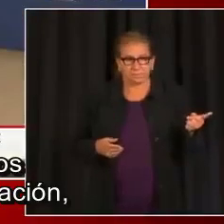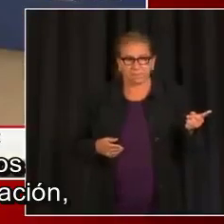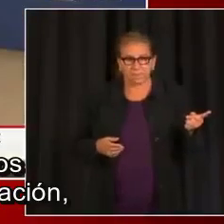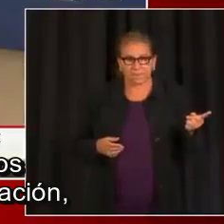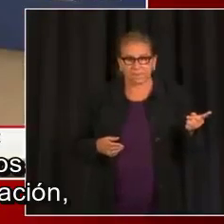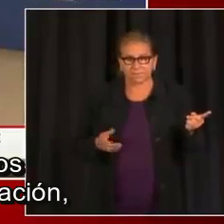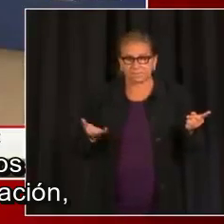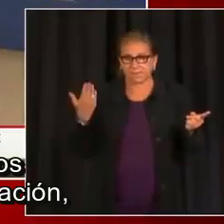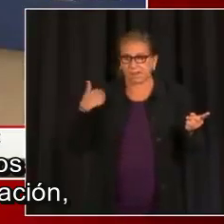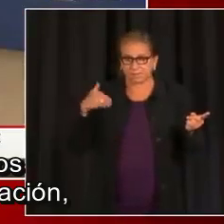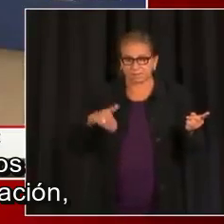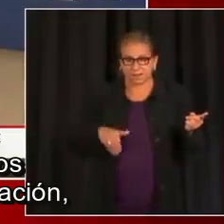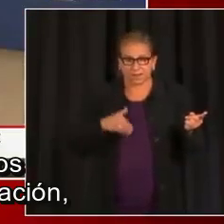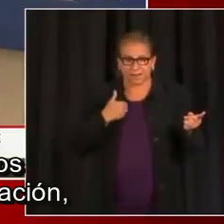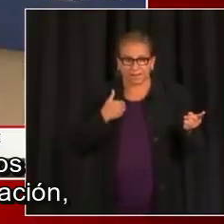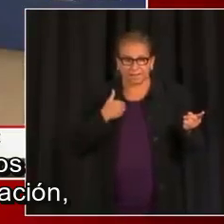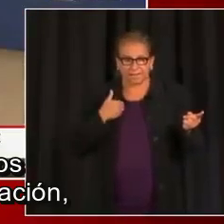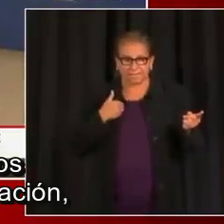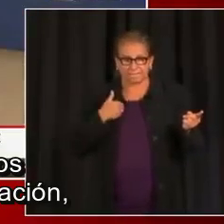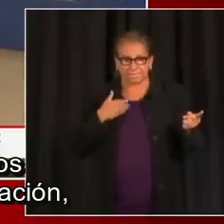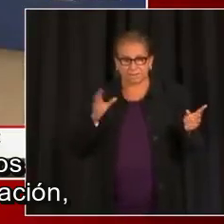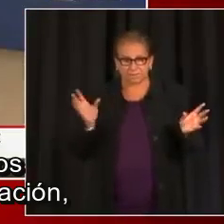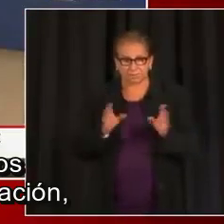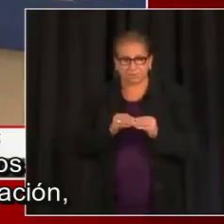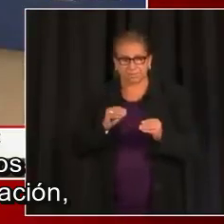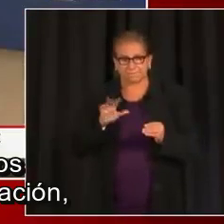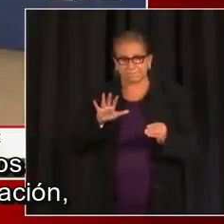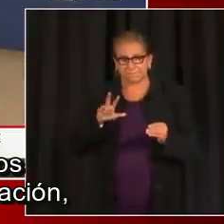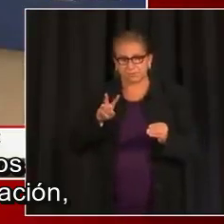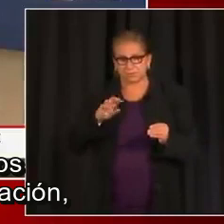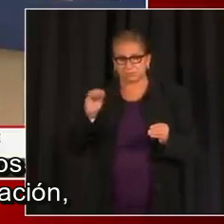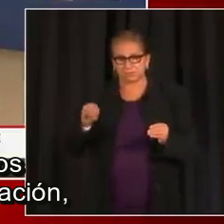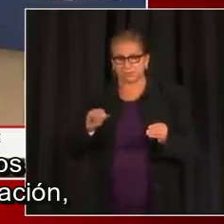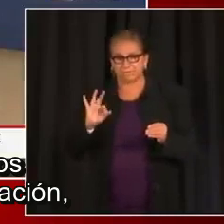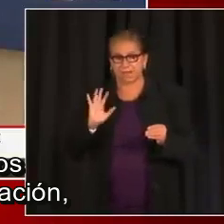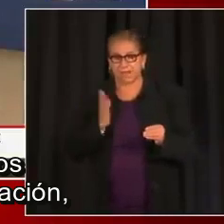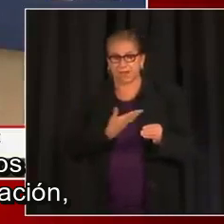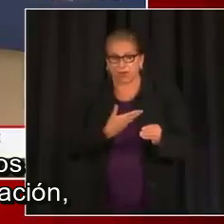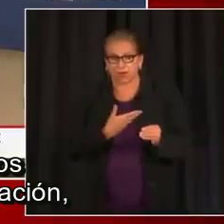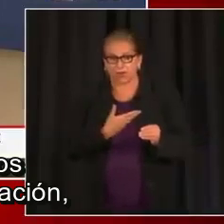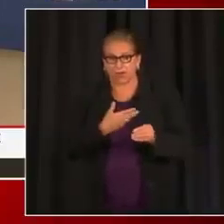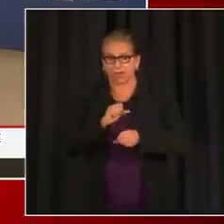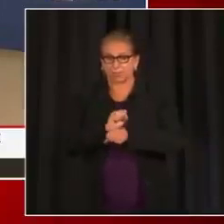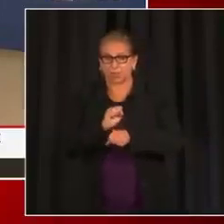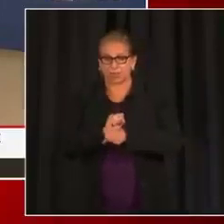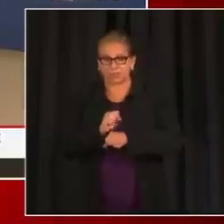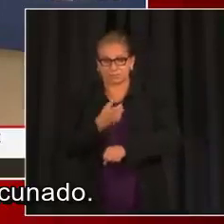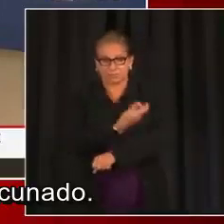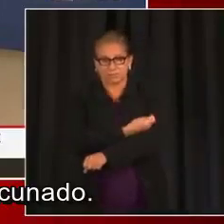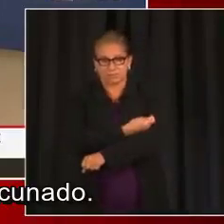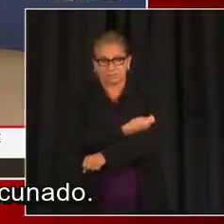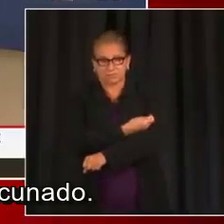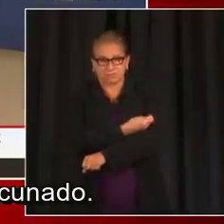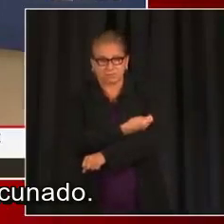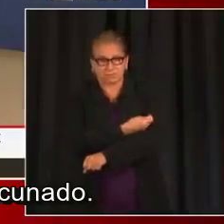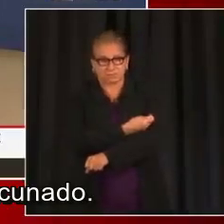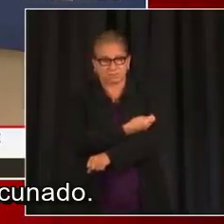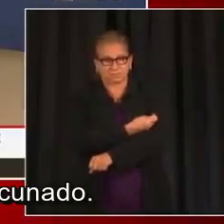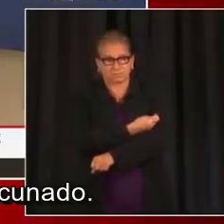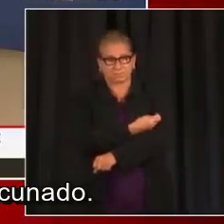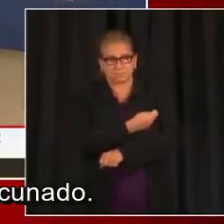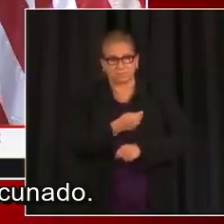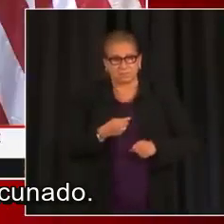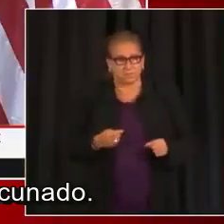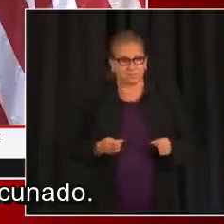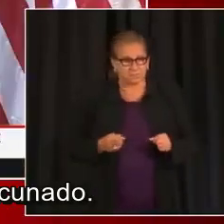más de 52% de empleados que han respondido su estatus de vacunación, y de esos 92